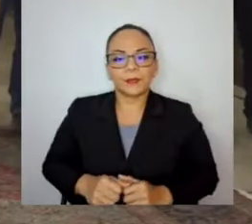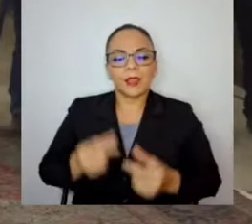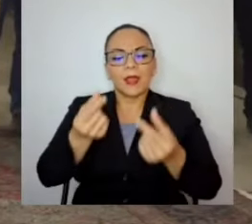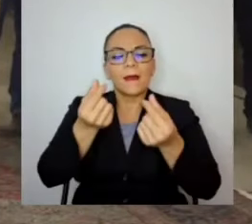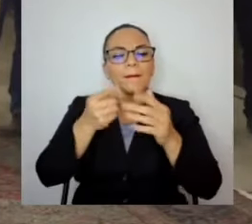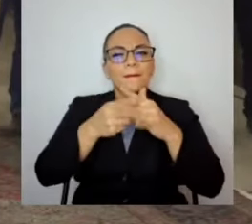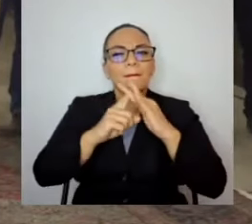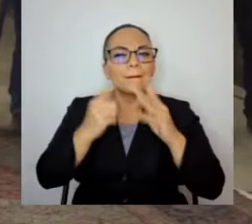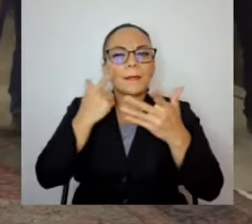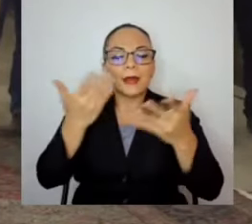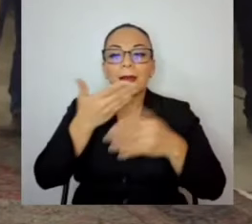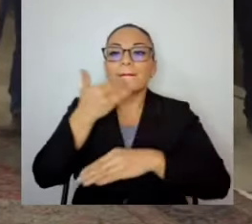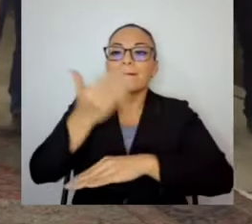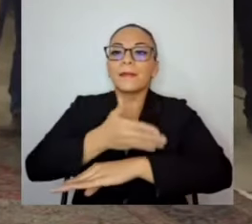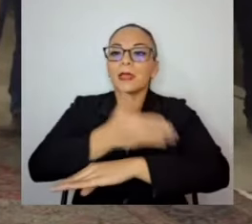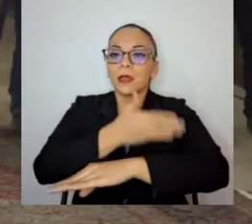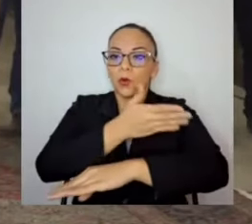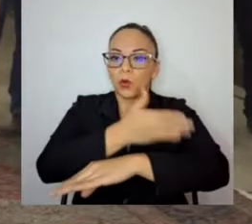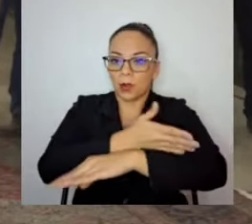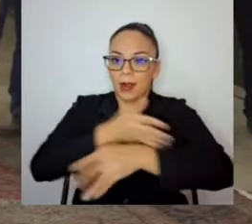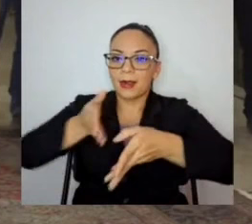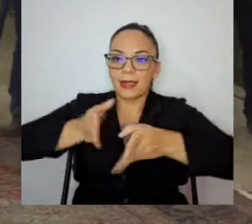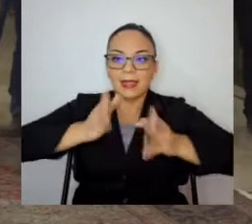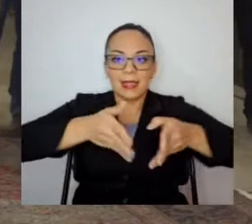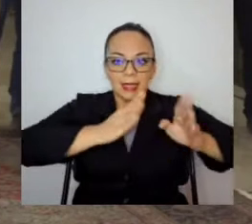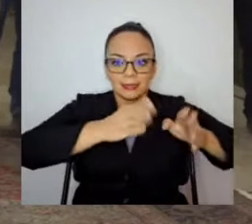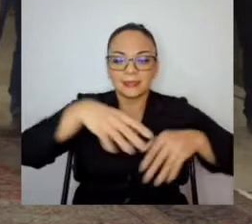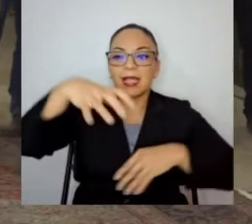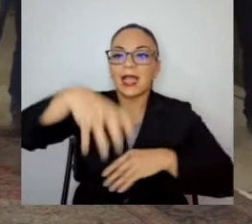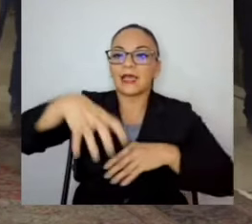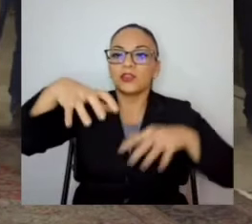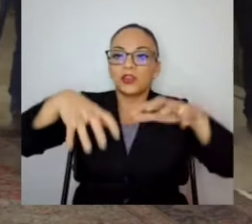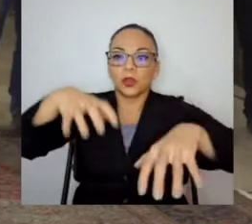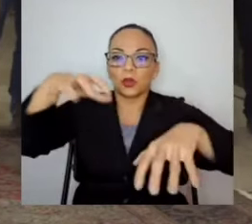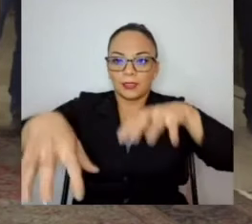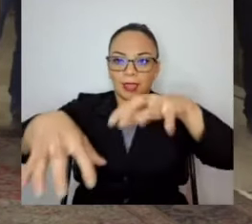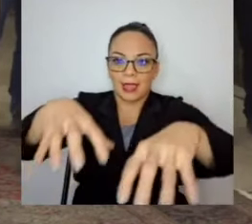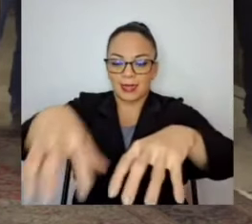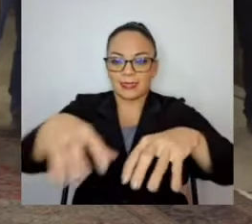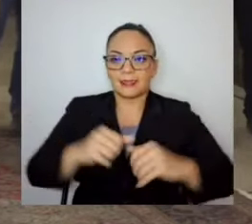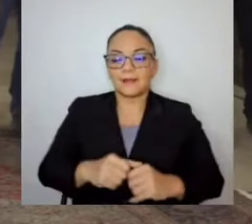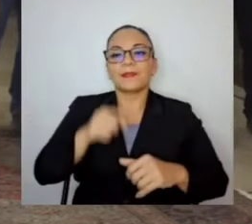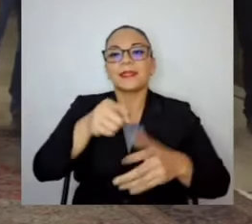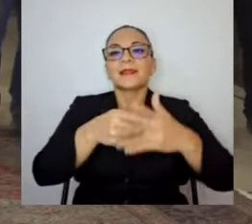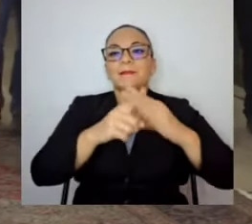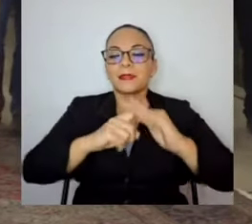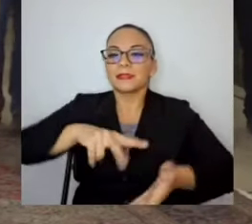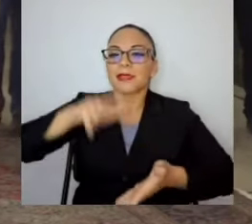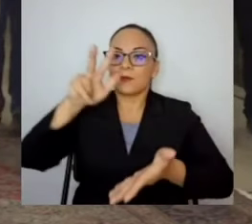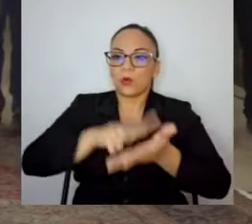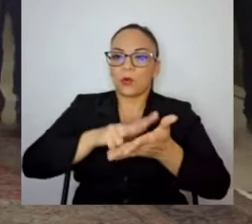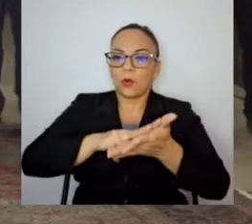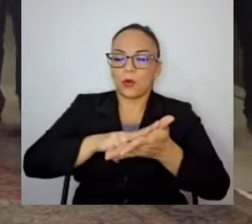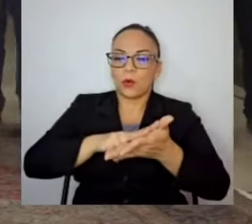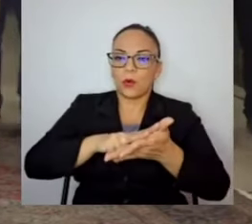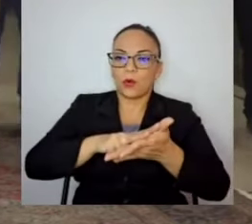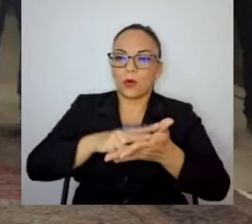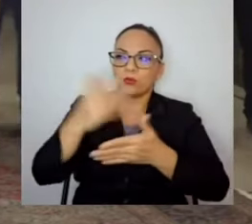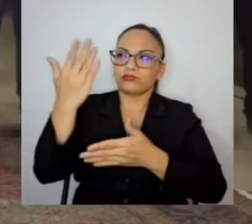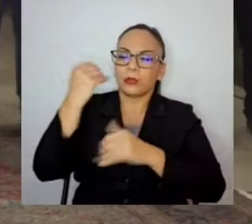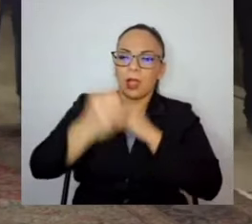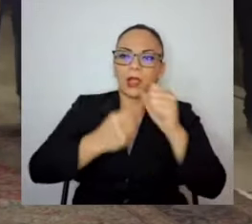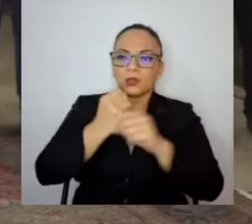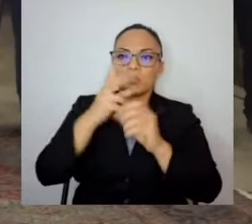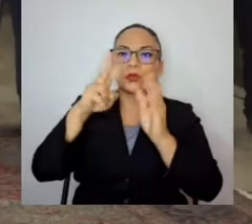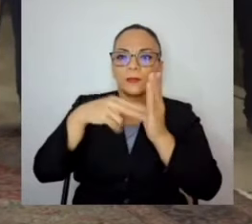la red vial cantonal, eso es un préstamo que se aprobó en el año 2018, don